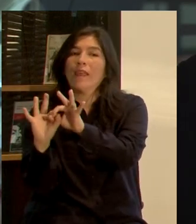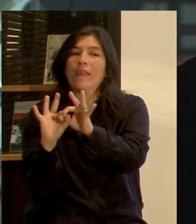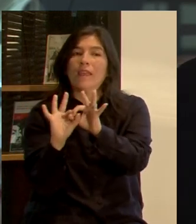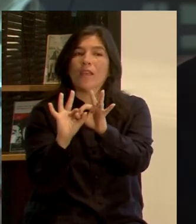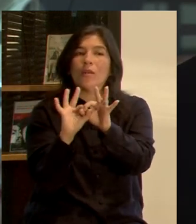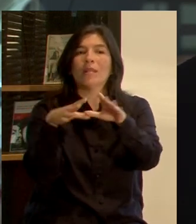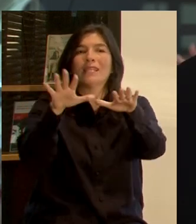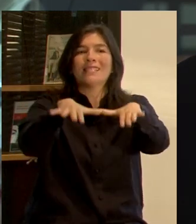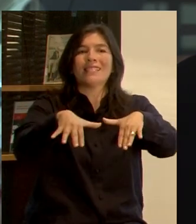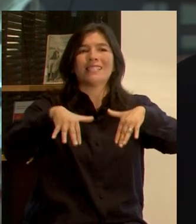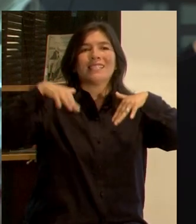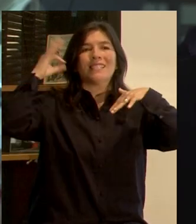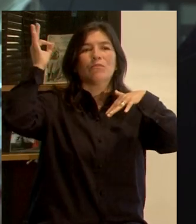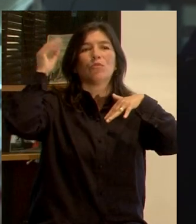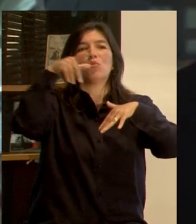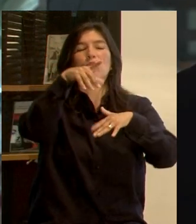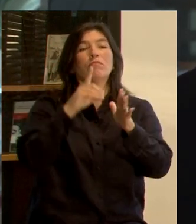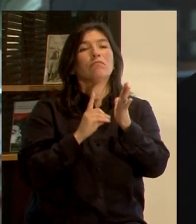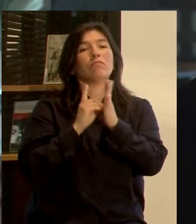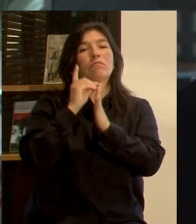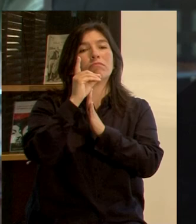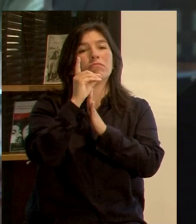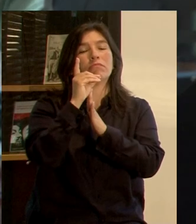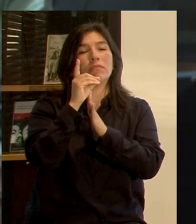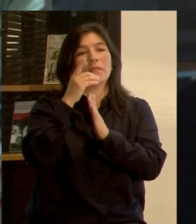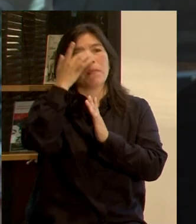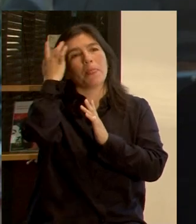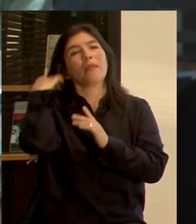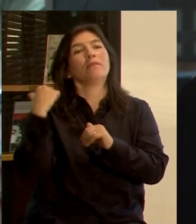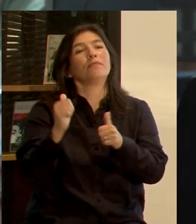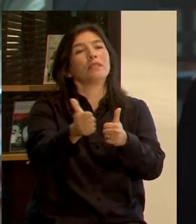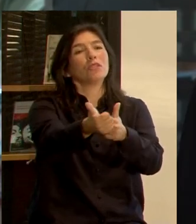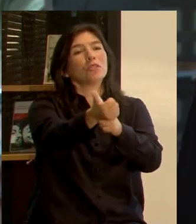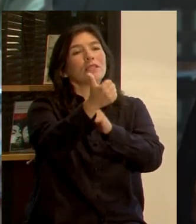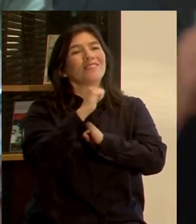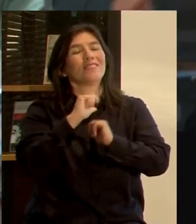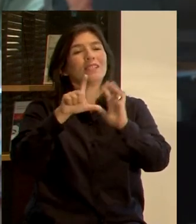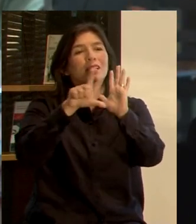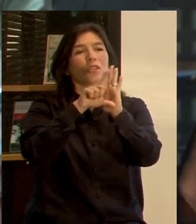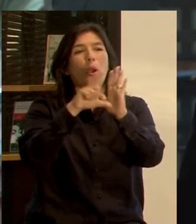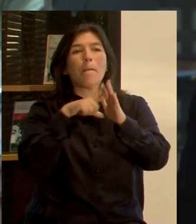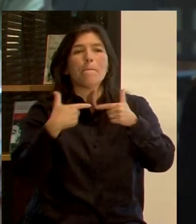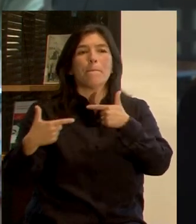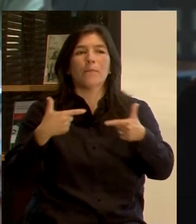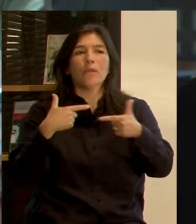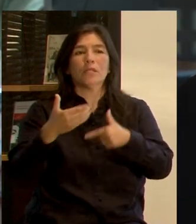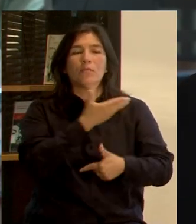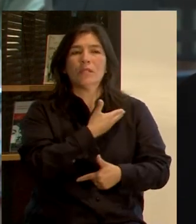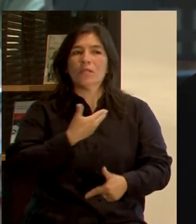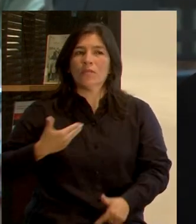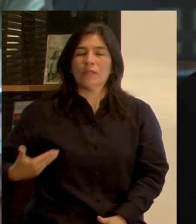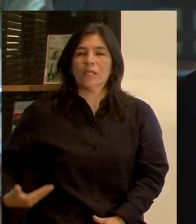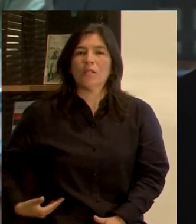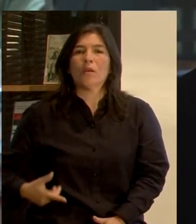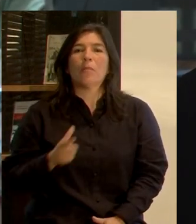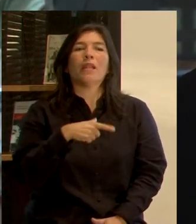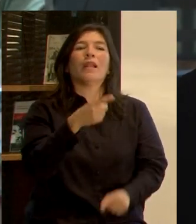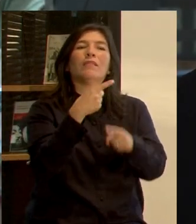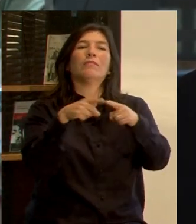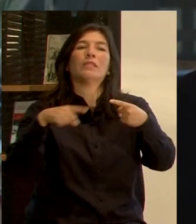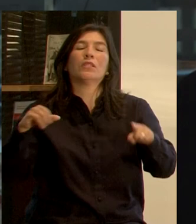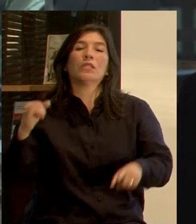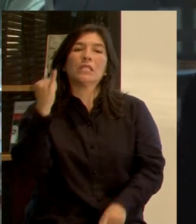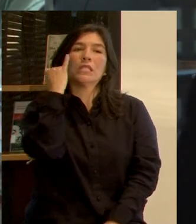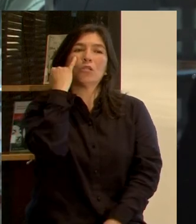seminario que están desarrollando, los desafíos legislativos, políticos para el gobierno y para las distintas